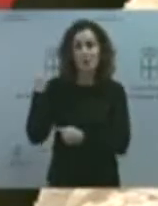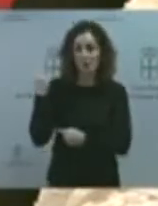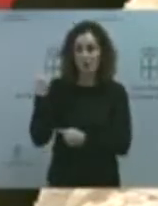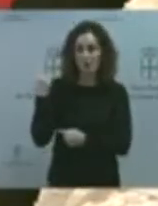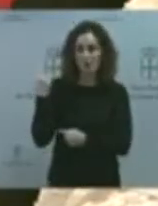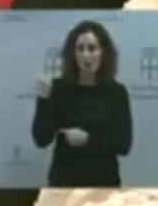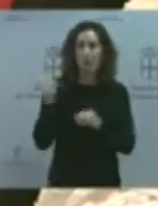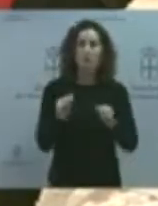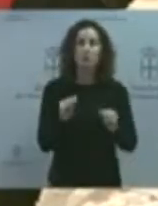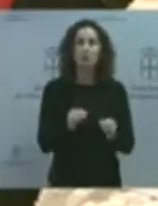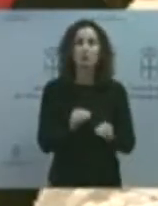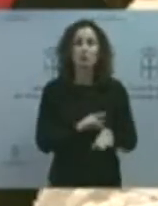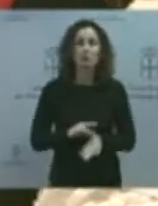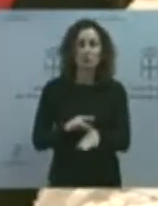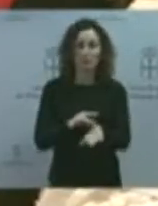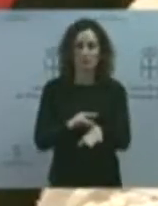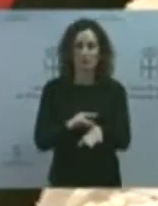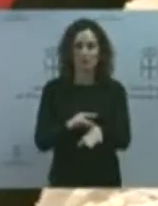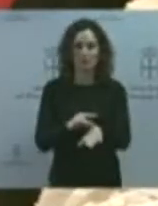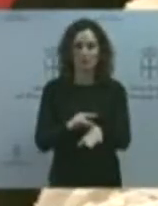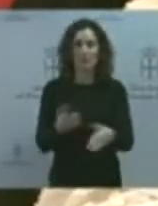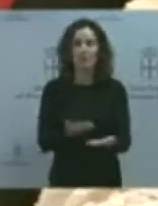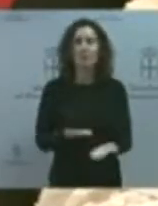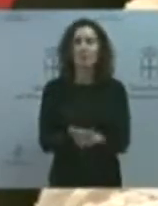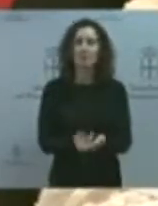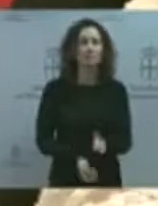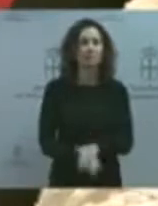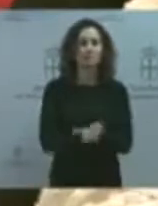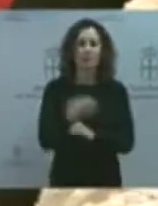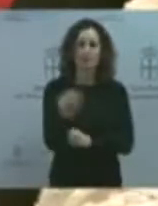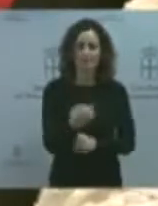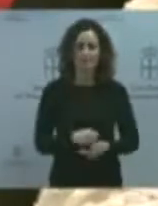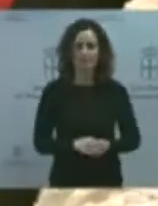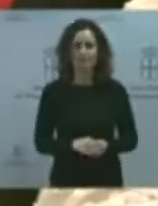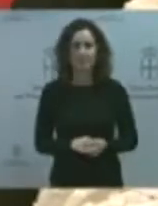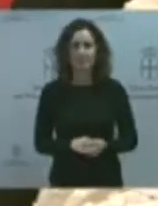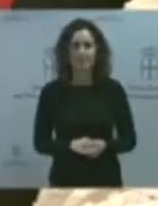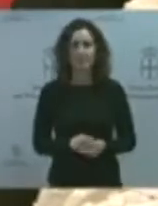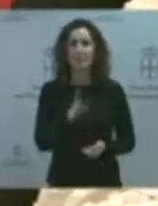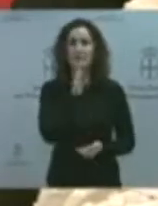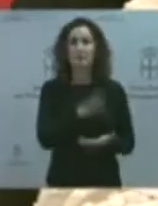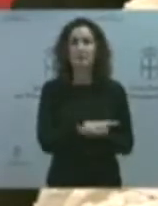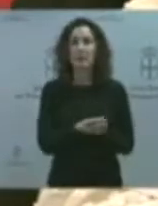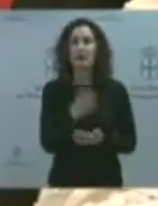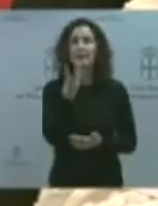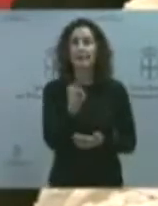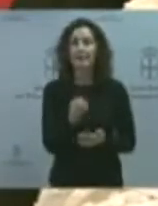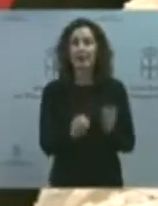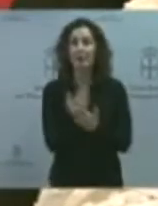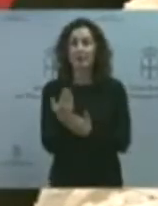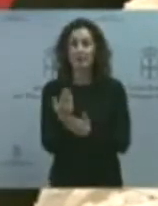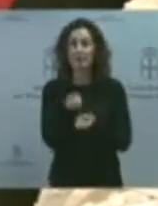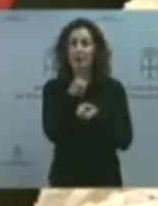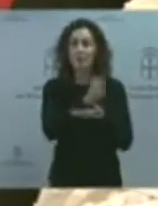hoja de ruta que le pedimos que continúen. Una hoja de ruta que decía que en el plazo de 30 días había que elaborar un informe por parte de los servicios jurídicos del Principado